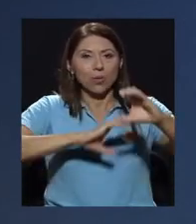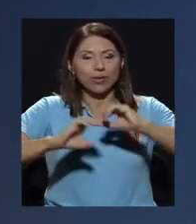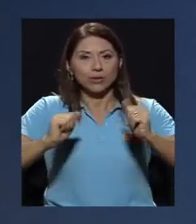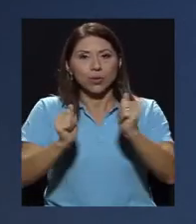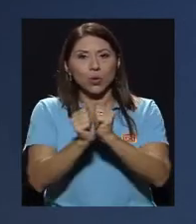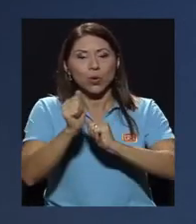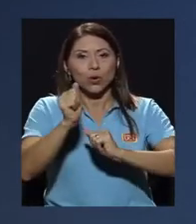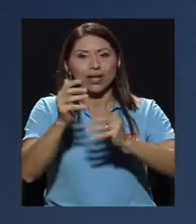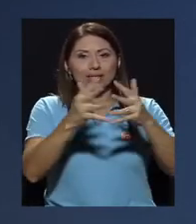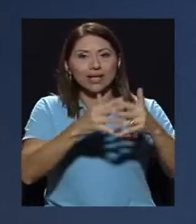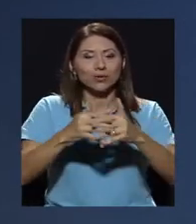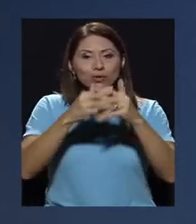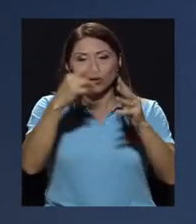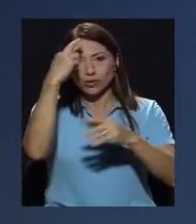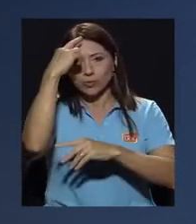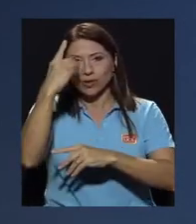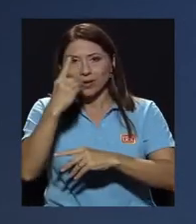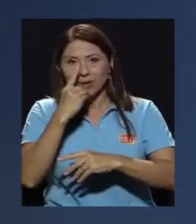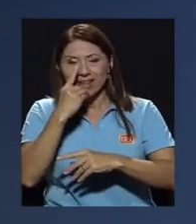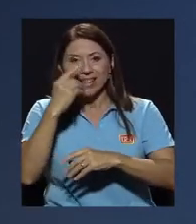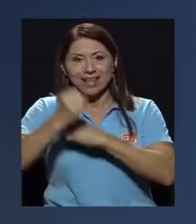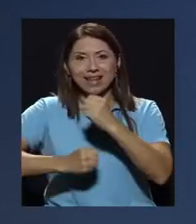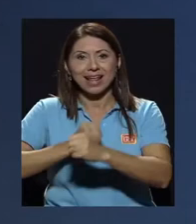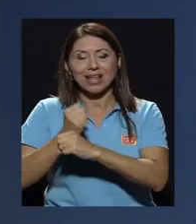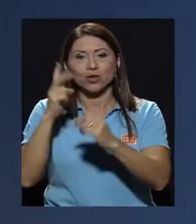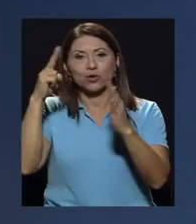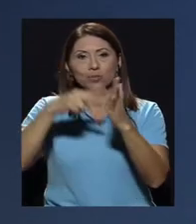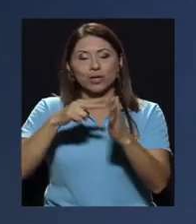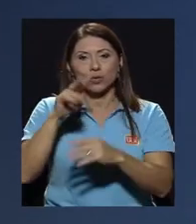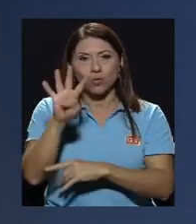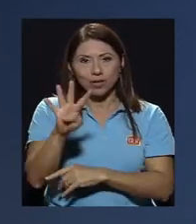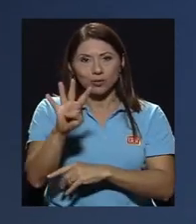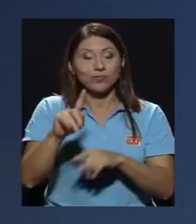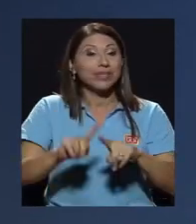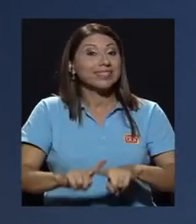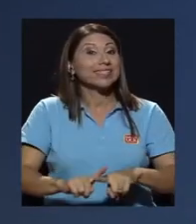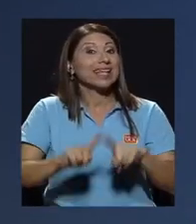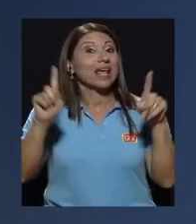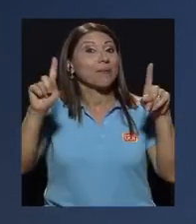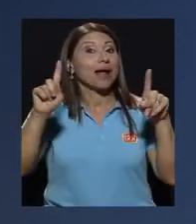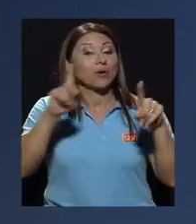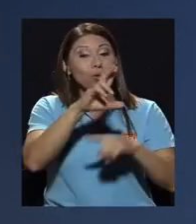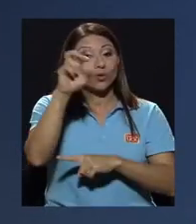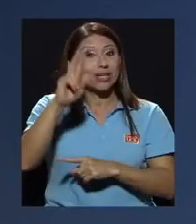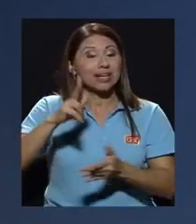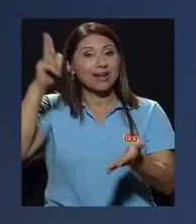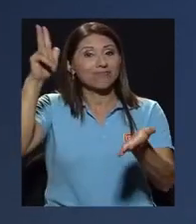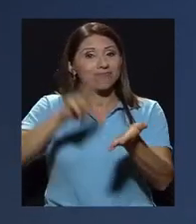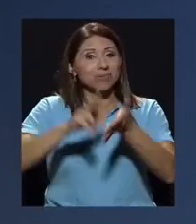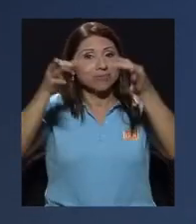República Dominicana además en el año 2004 sin embargo se ratifica por Costa Rica hasta el 2007